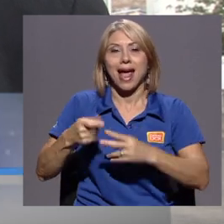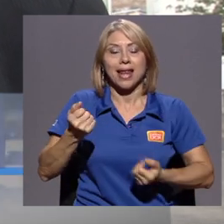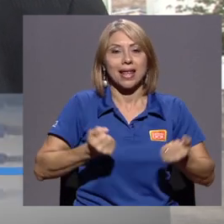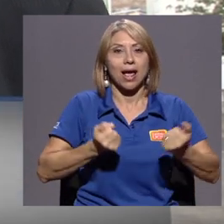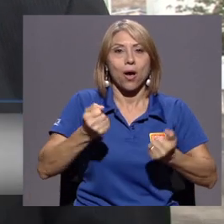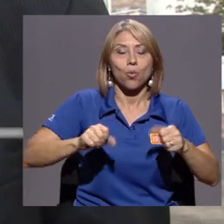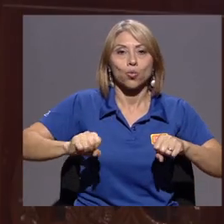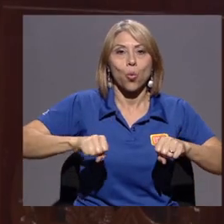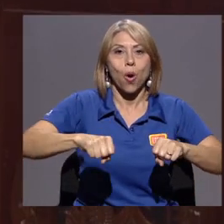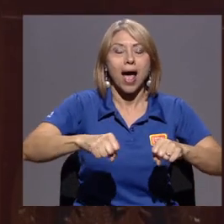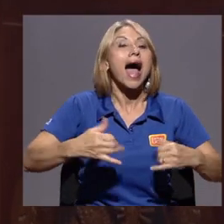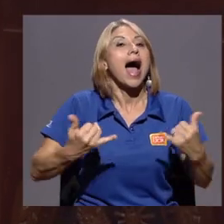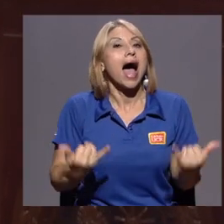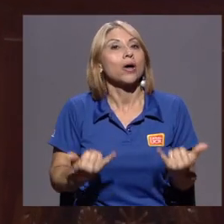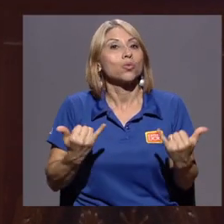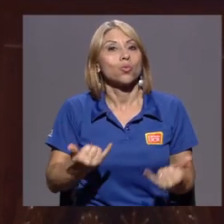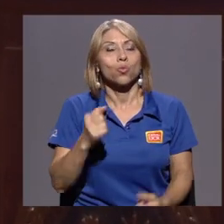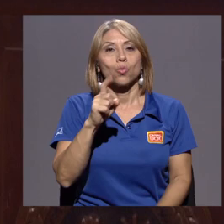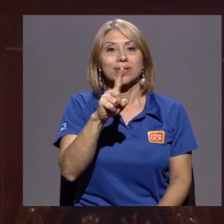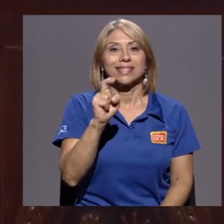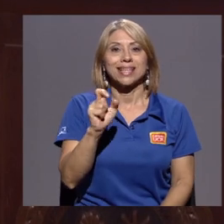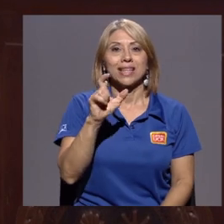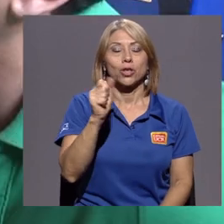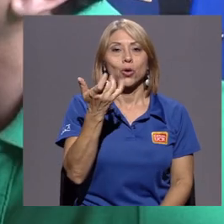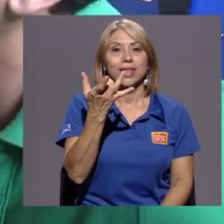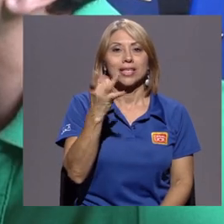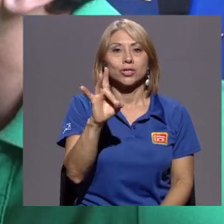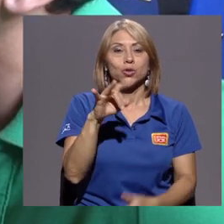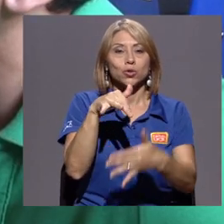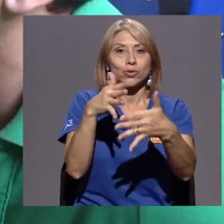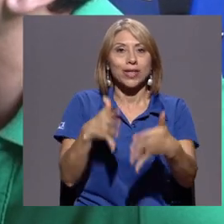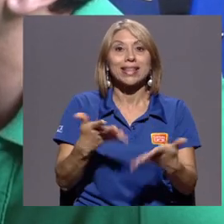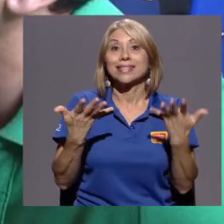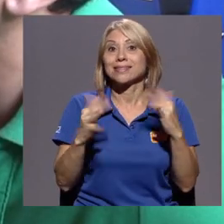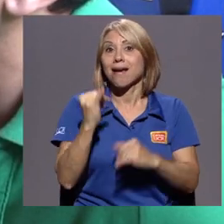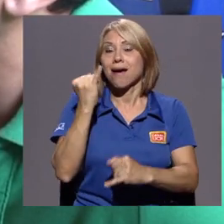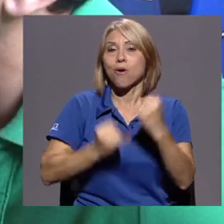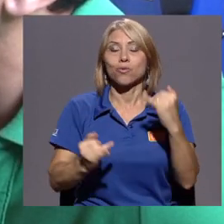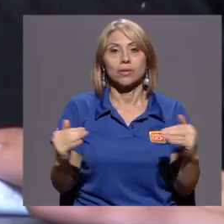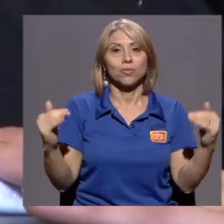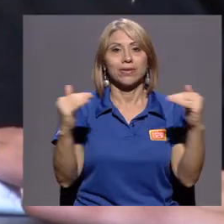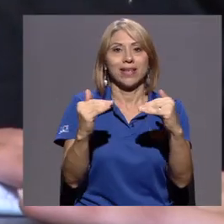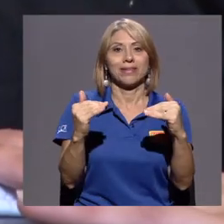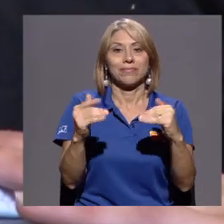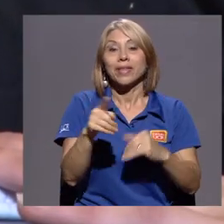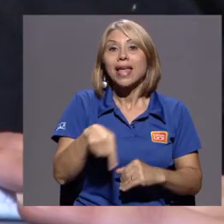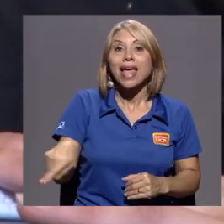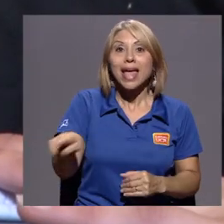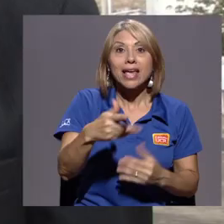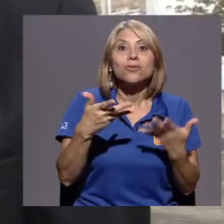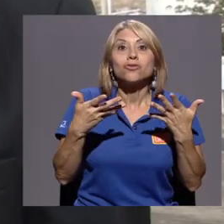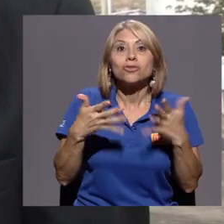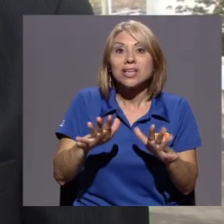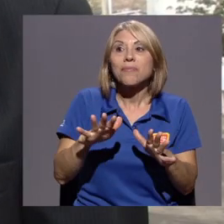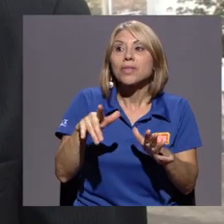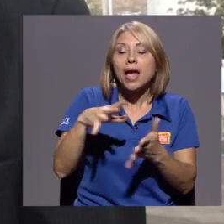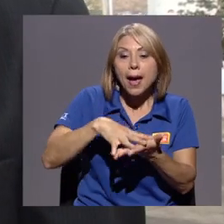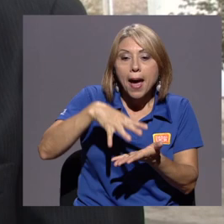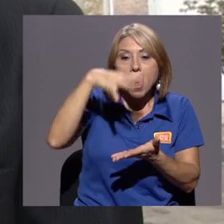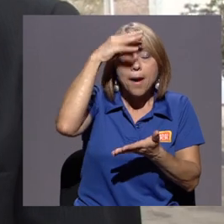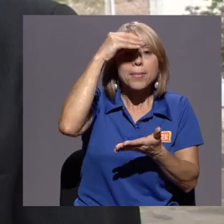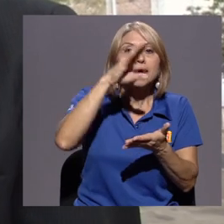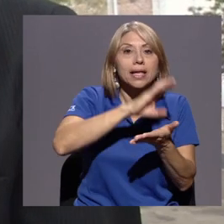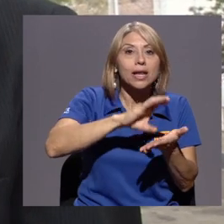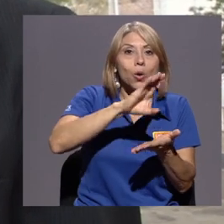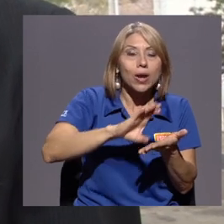Actualmente tenemos 118 estudiantes que se encuentran en el último nivel. Tienen la referencia de recibir sus lecciones en el colegio